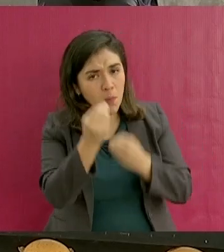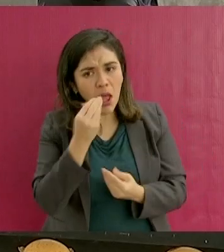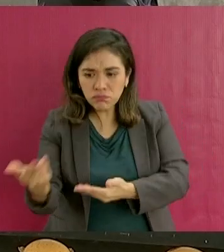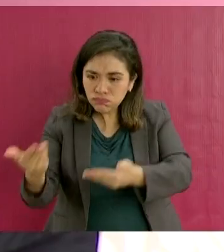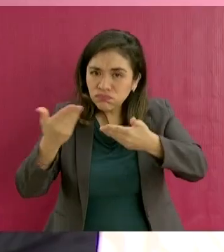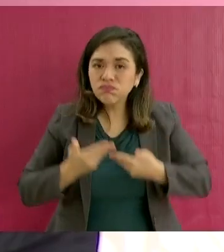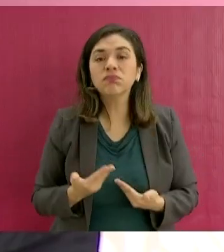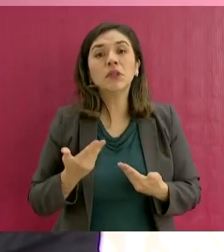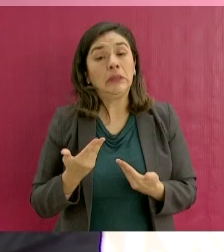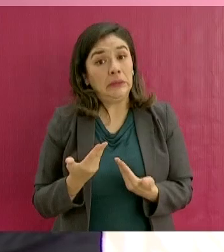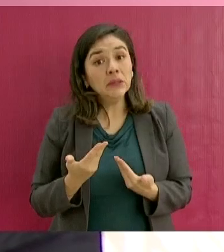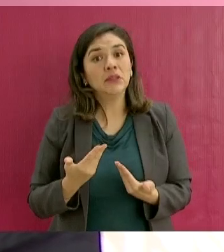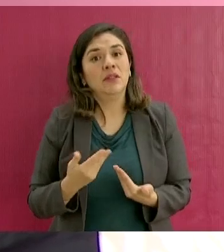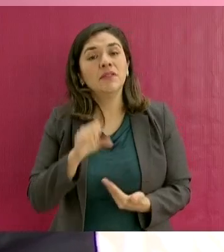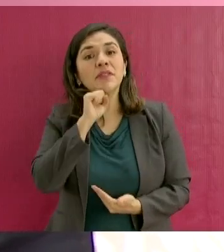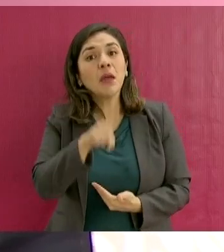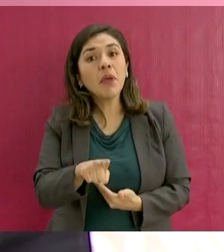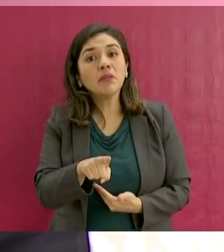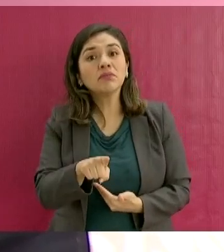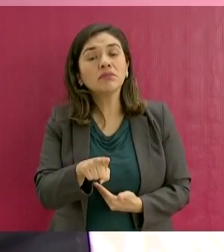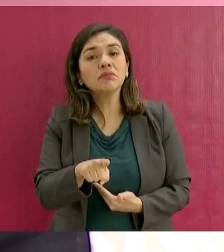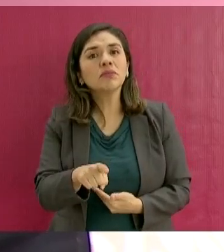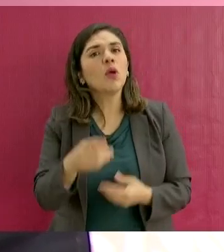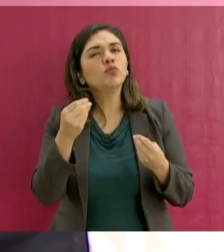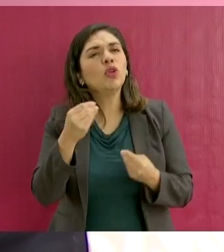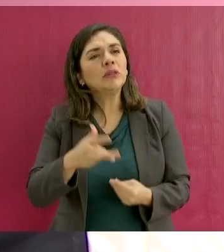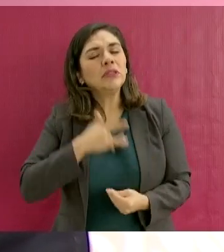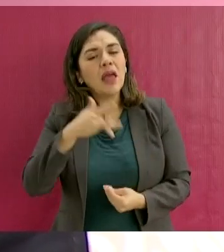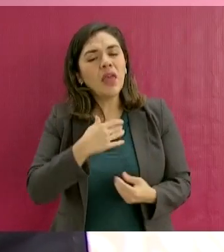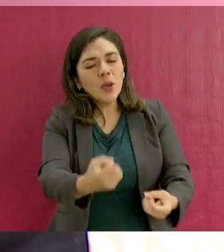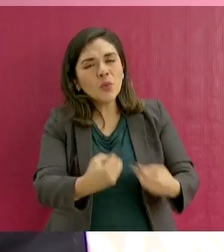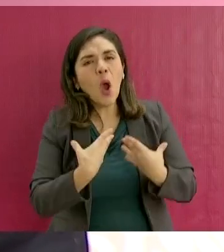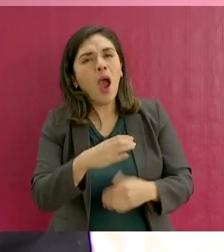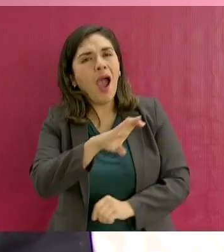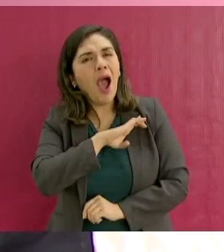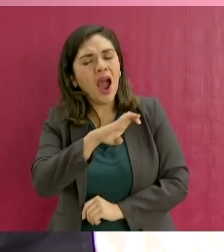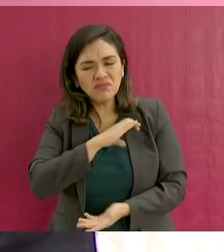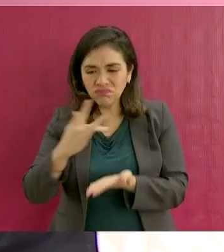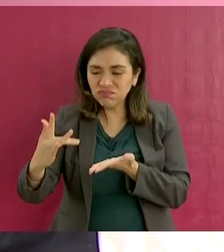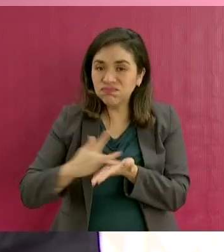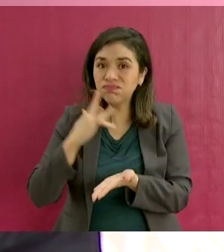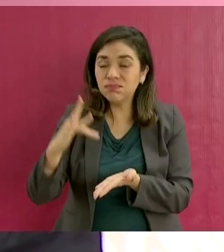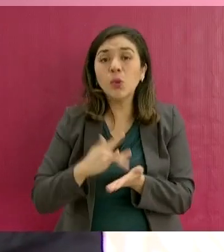y sobre todo mucho afecto y mucha solidaridad.